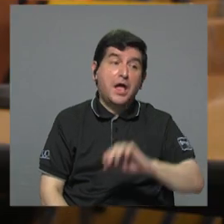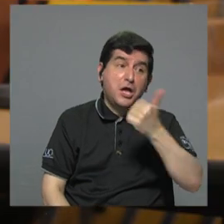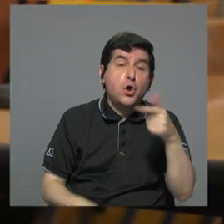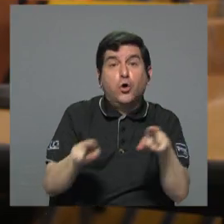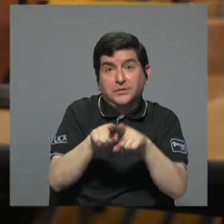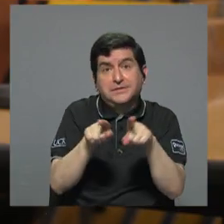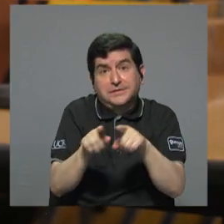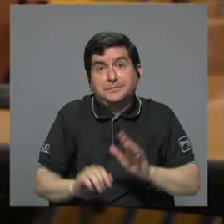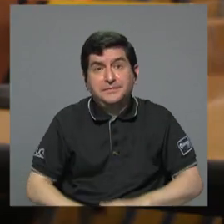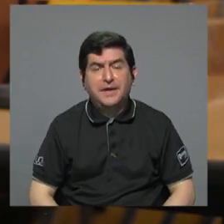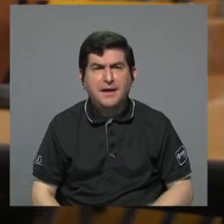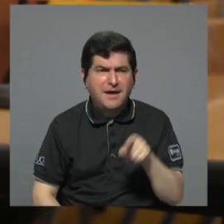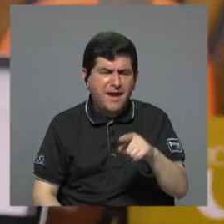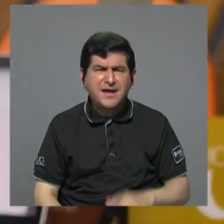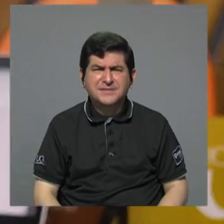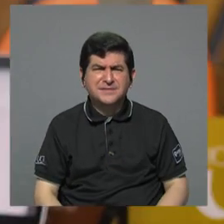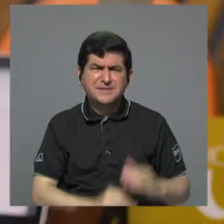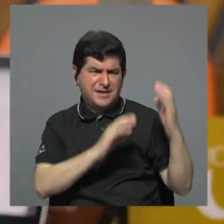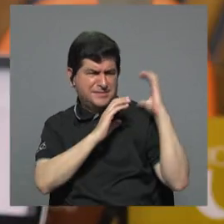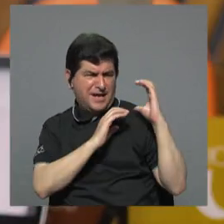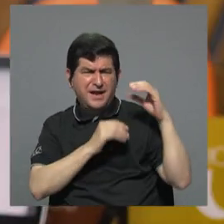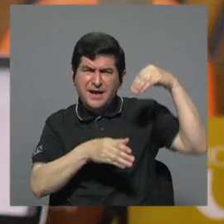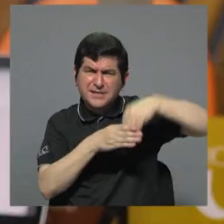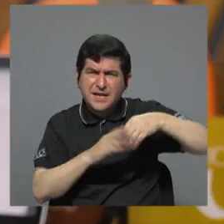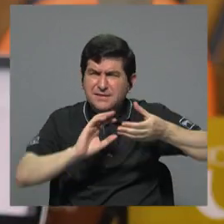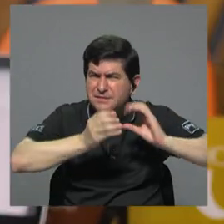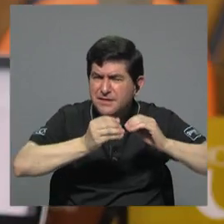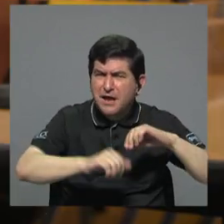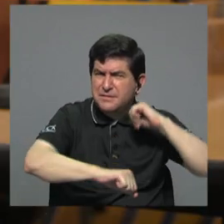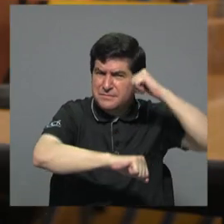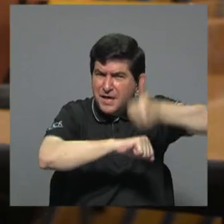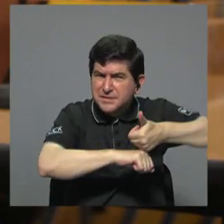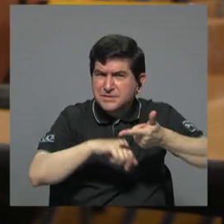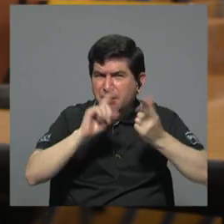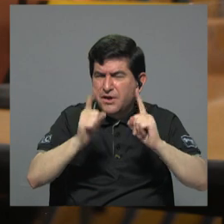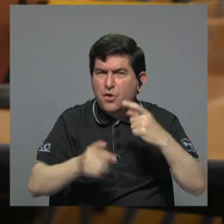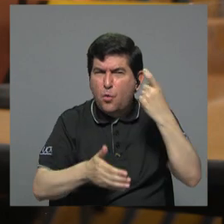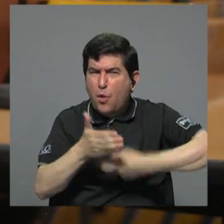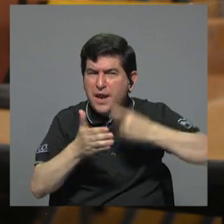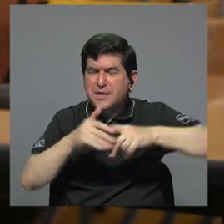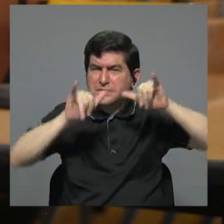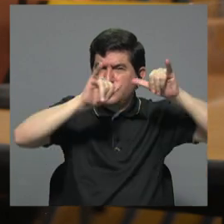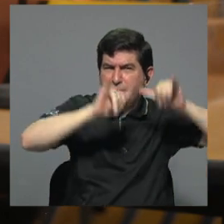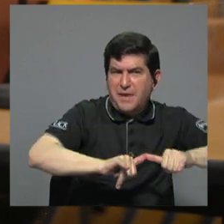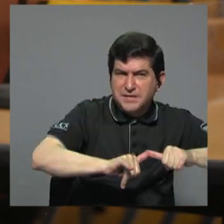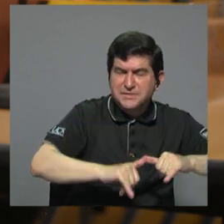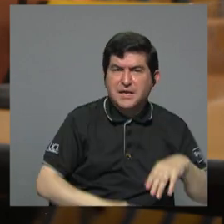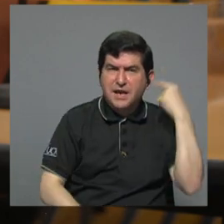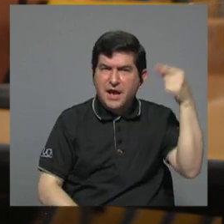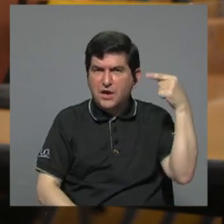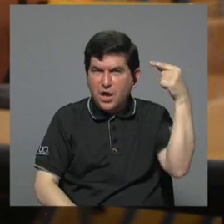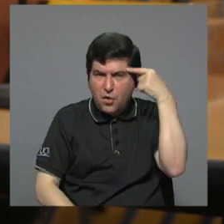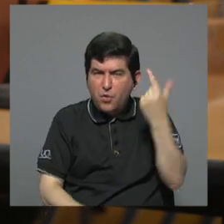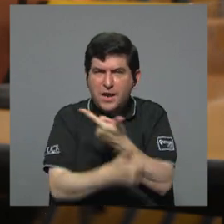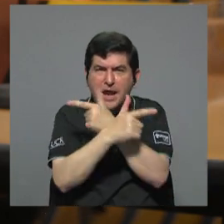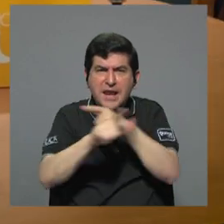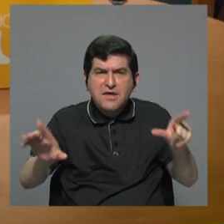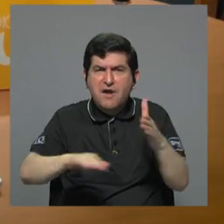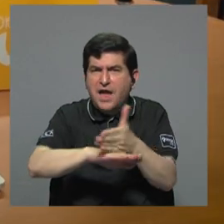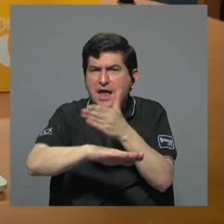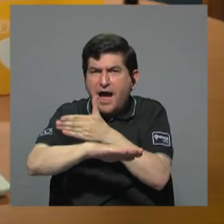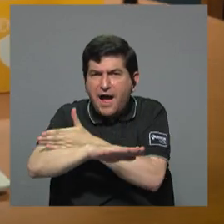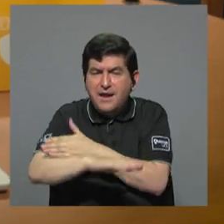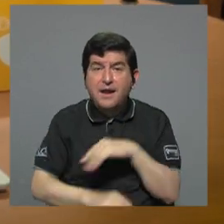entrarían estas cargas en el cálculo para determinar cuáles impuestos se quedarían en un gobierno liberal progresista